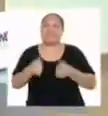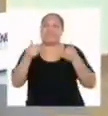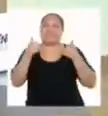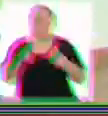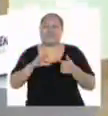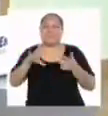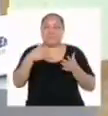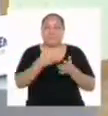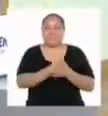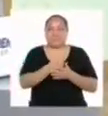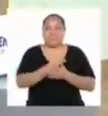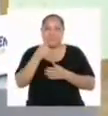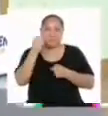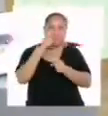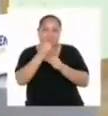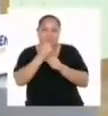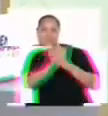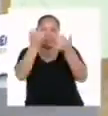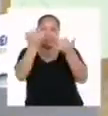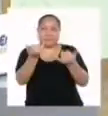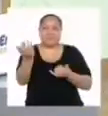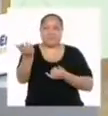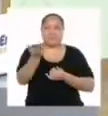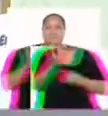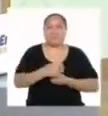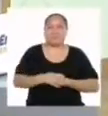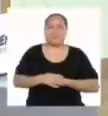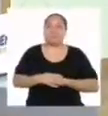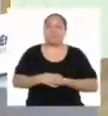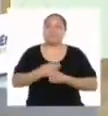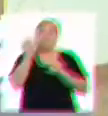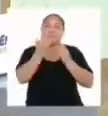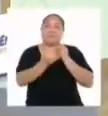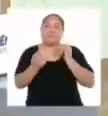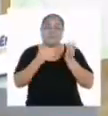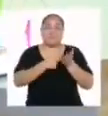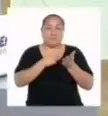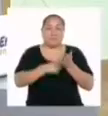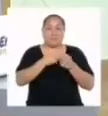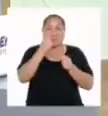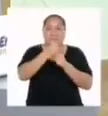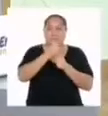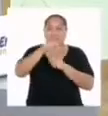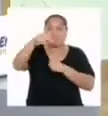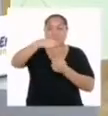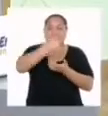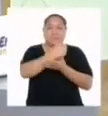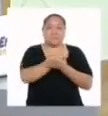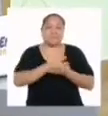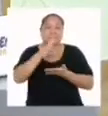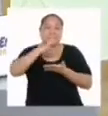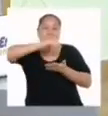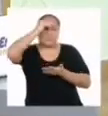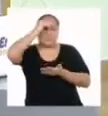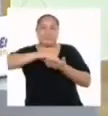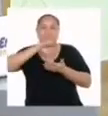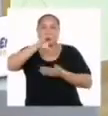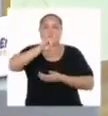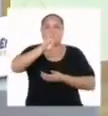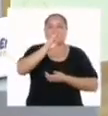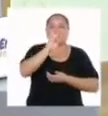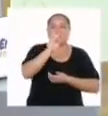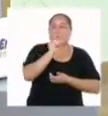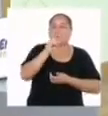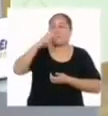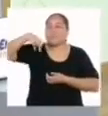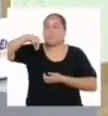Llegaron a tiempo para ver lo que trabajaremos el día de hoy. La última vez que estuvimos trabajando esta área, aprendimos sobre los cubos, las